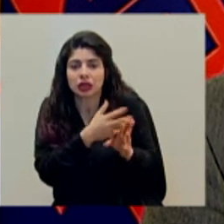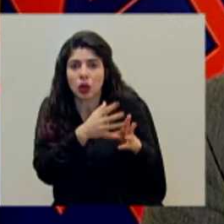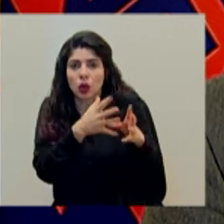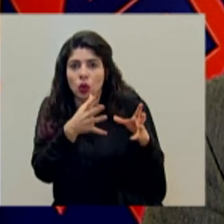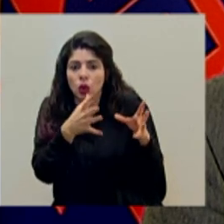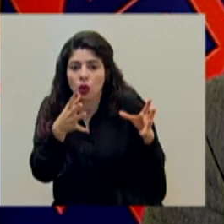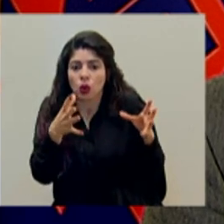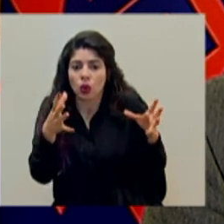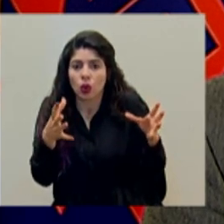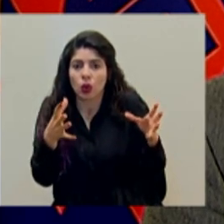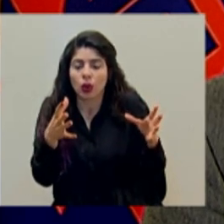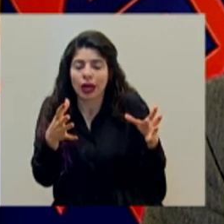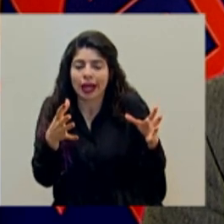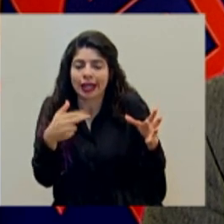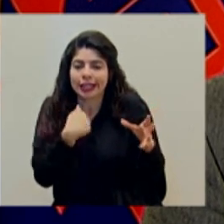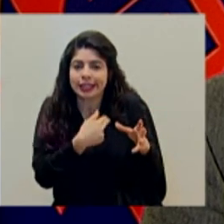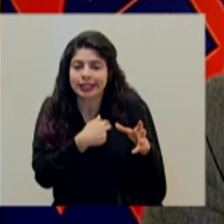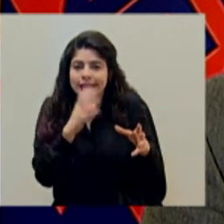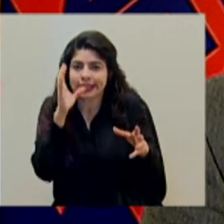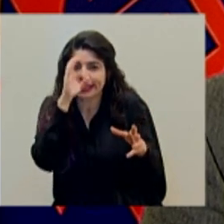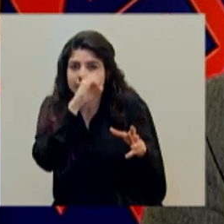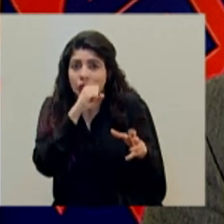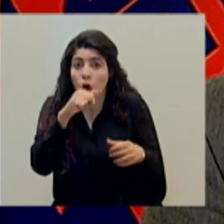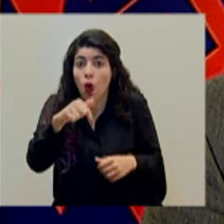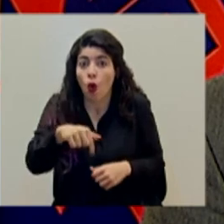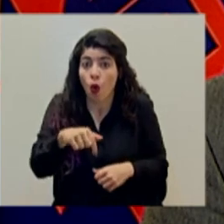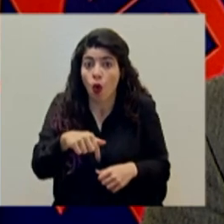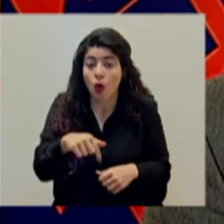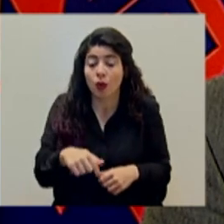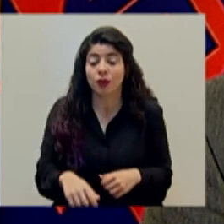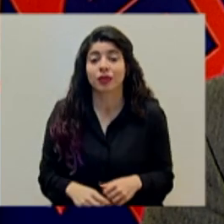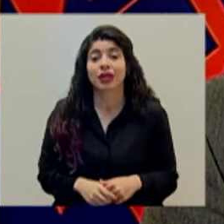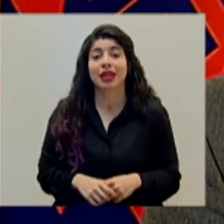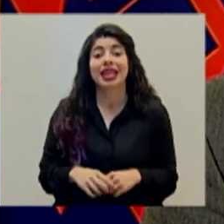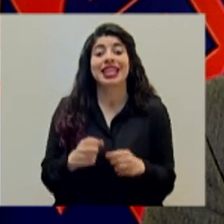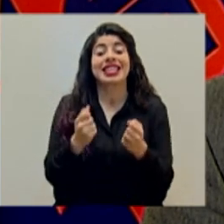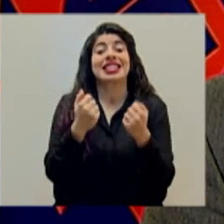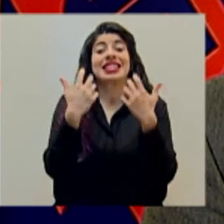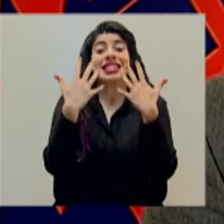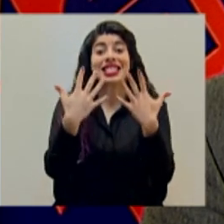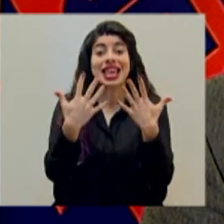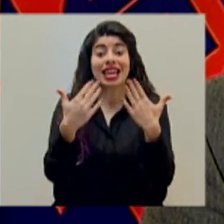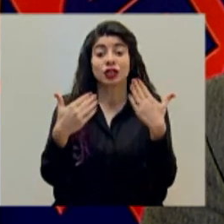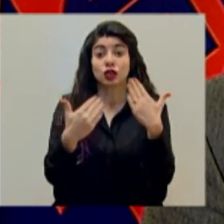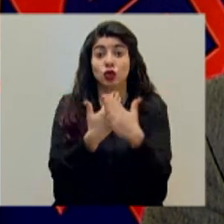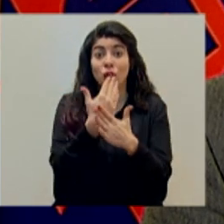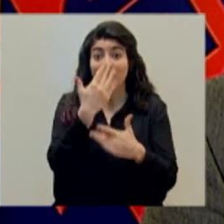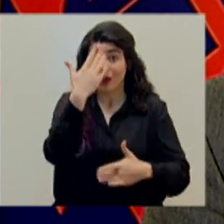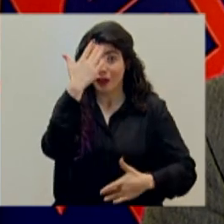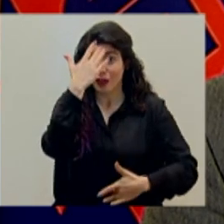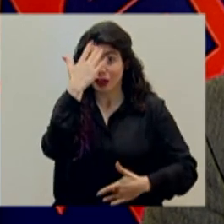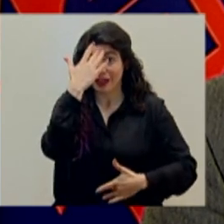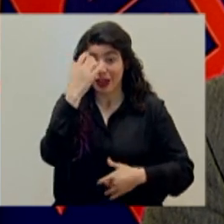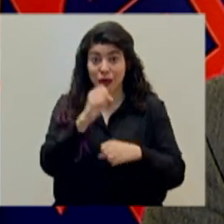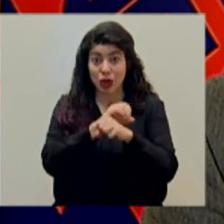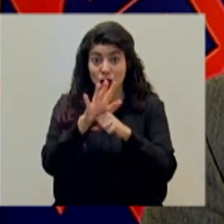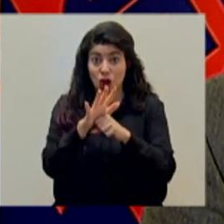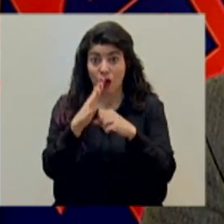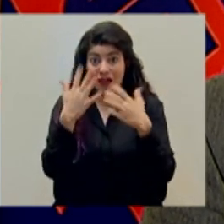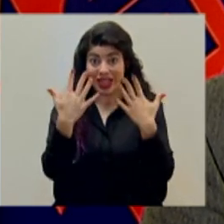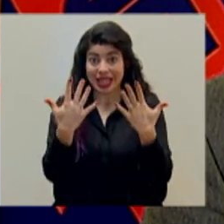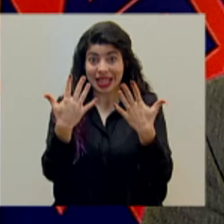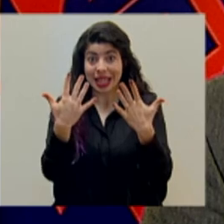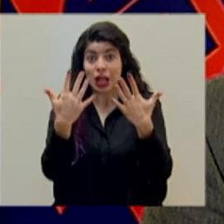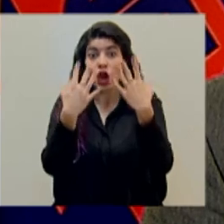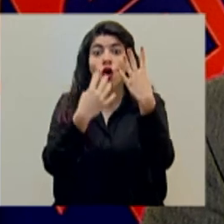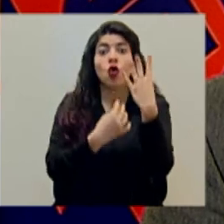acotar que hoy en día cuatro de cada diez nuevos casos que se están presentando de COVID